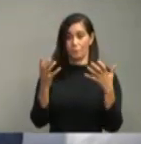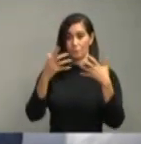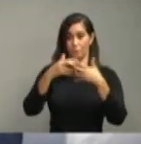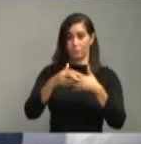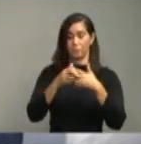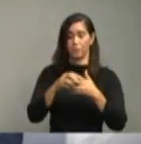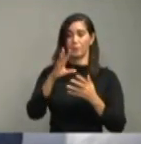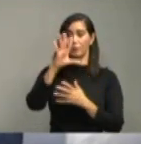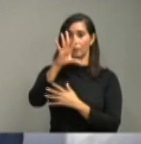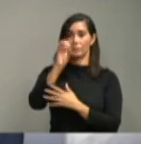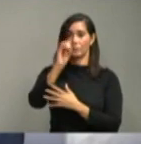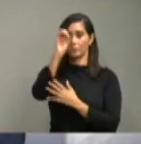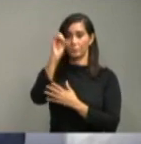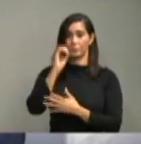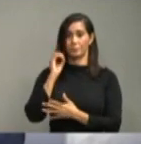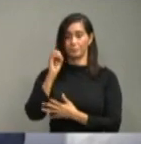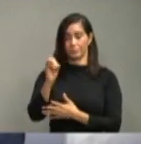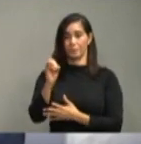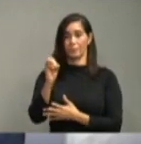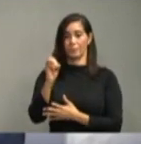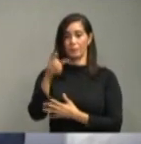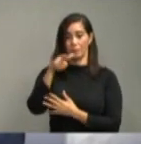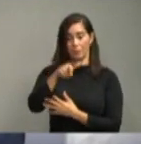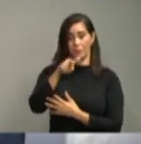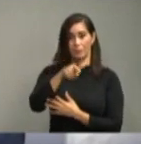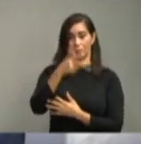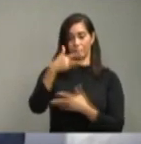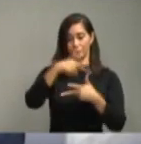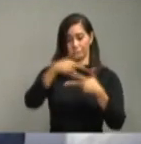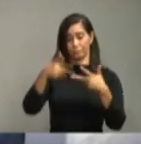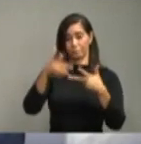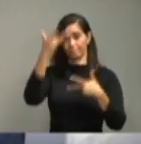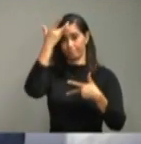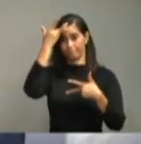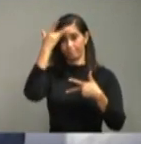del 50% vinculado a estas tres patologías.